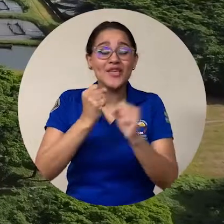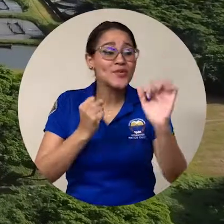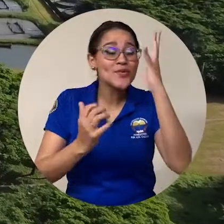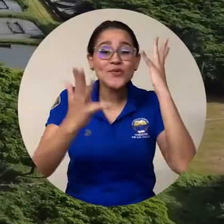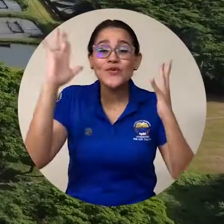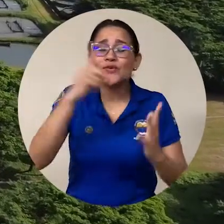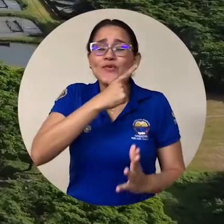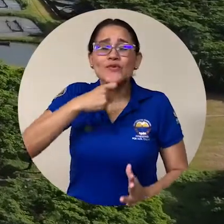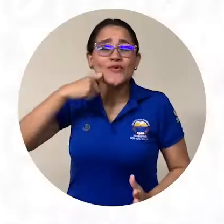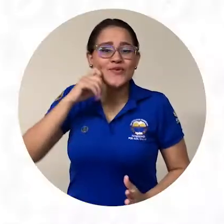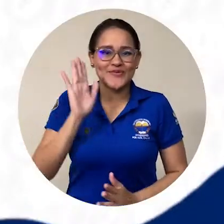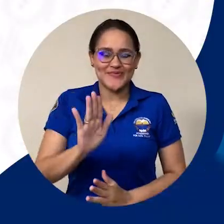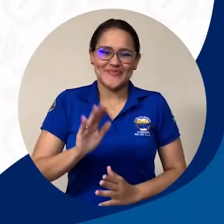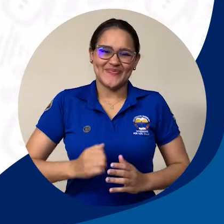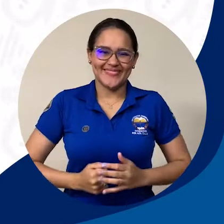del Bosque Seco Tropical.